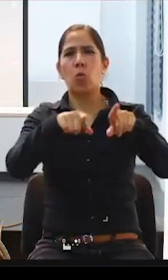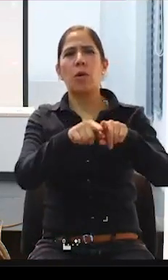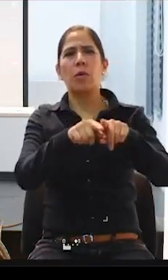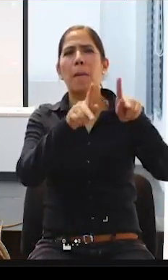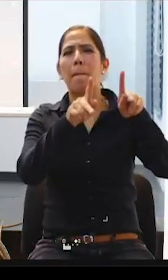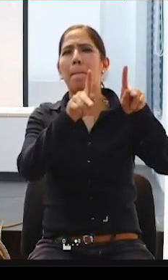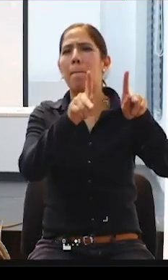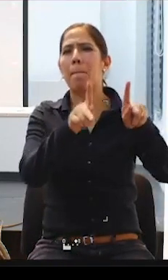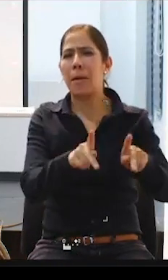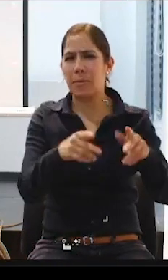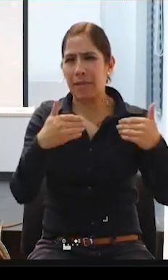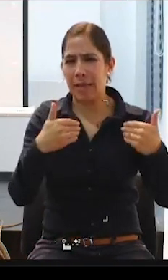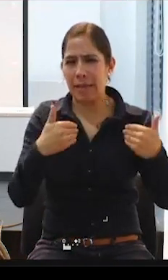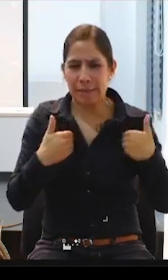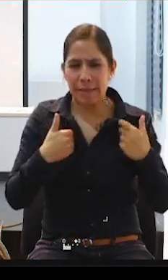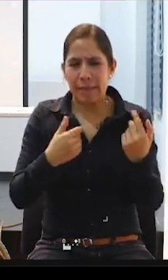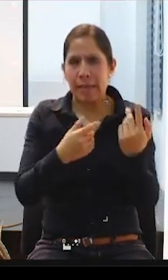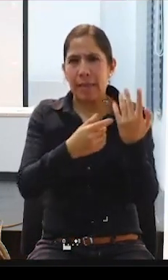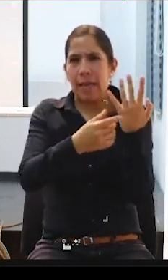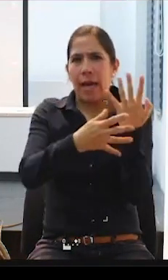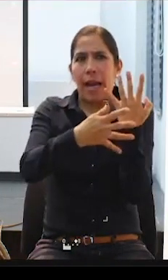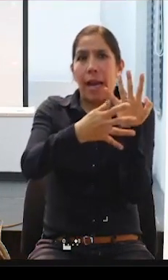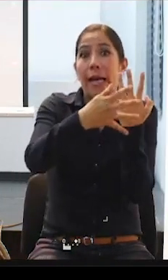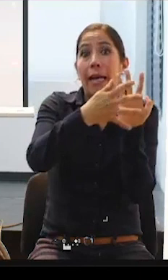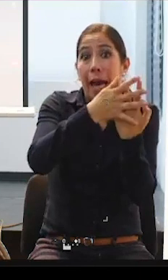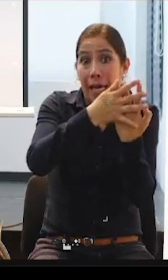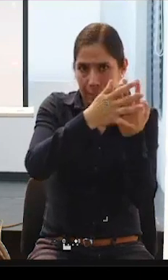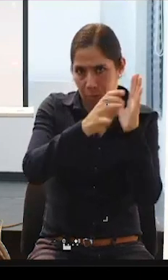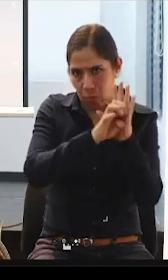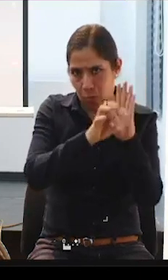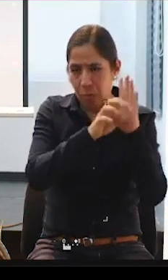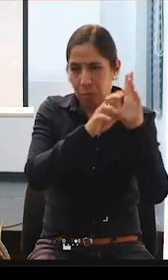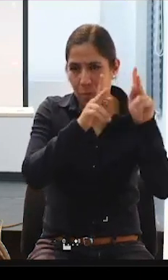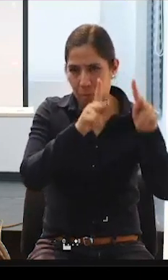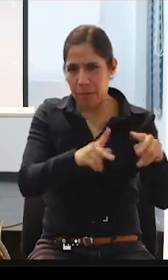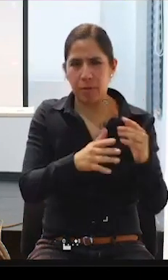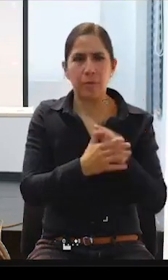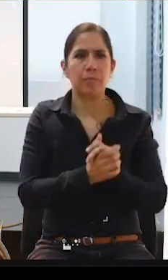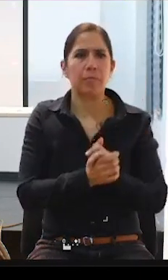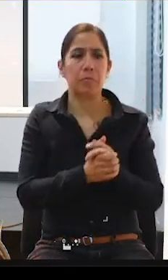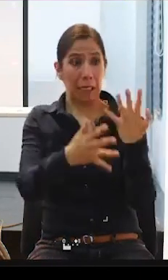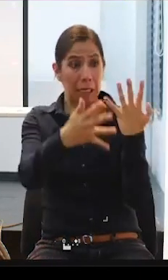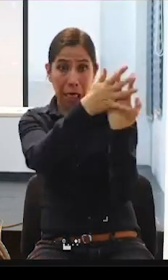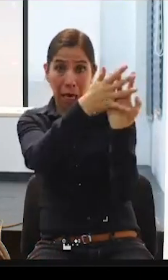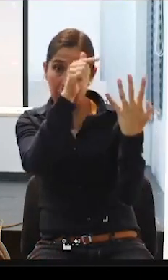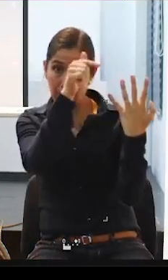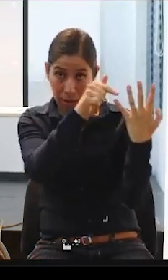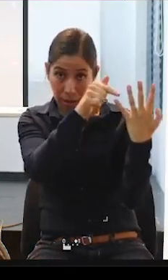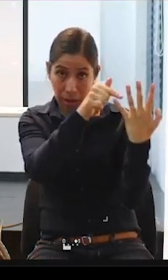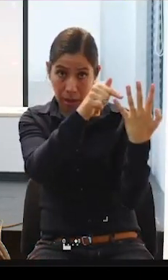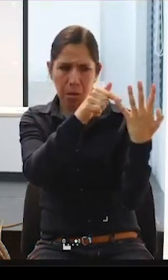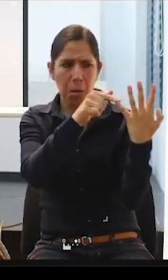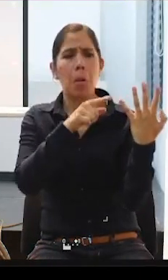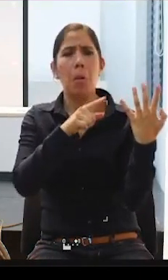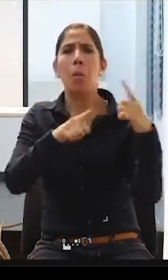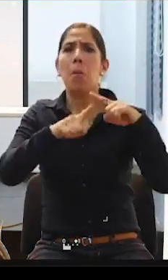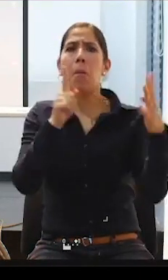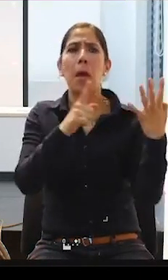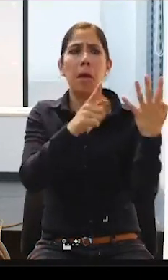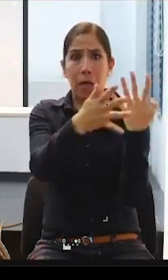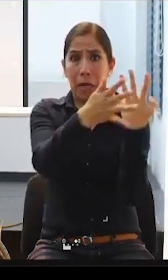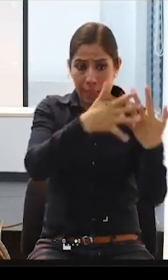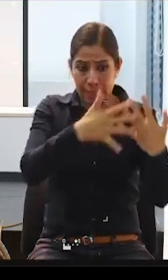embargo, tienen, por ejemplo, el acceso a que sus parejas puedan hacer las visitas conyugales